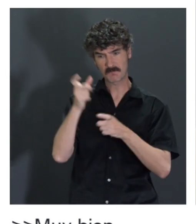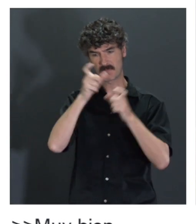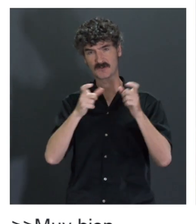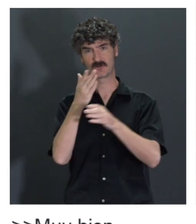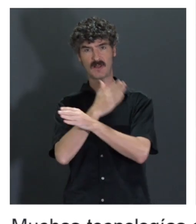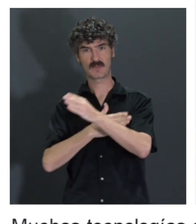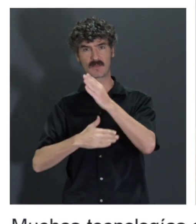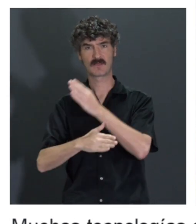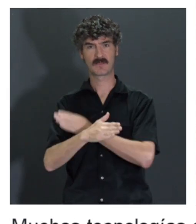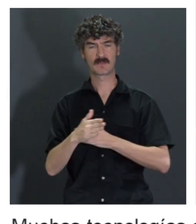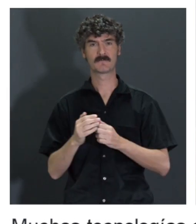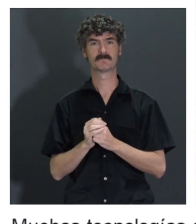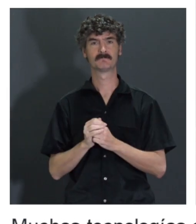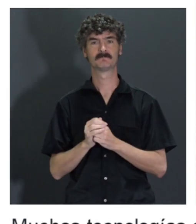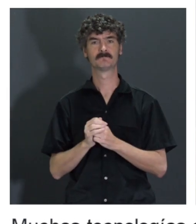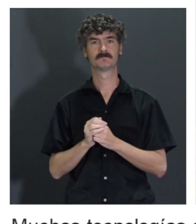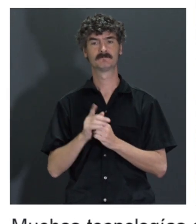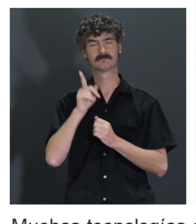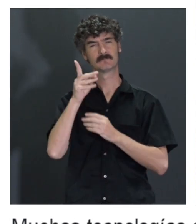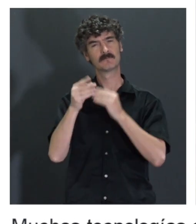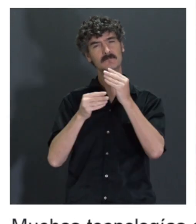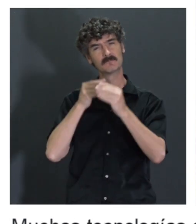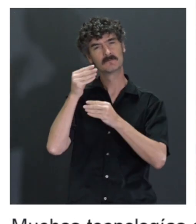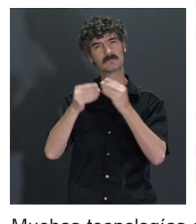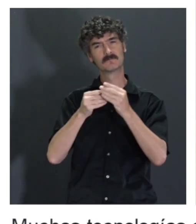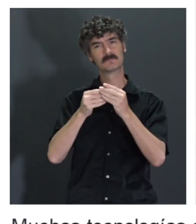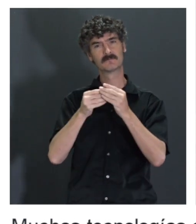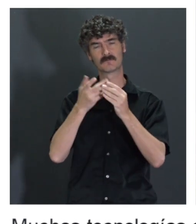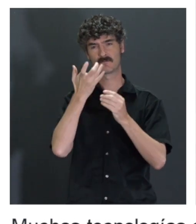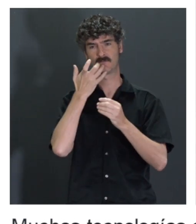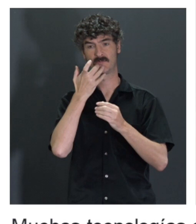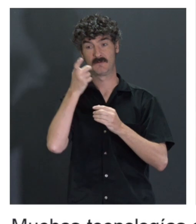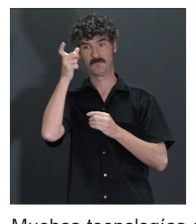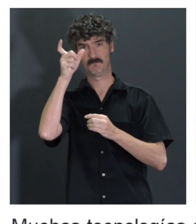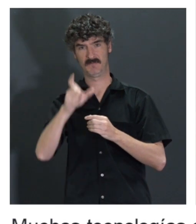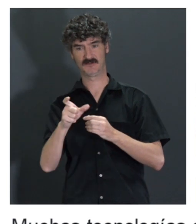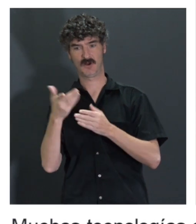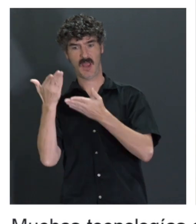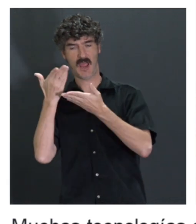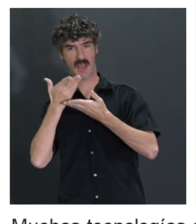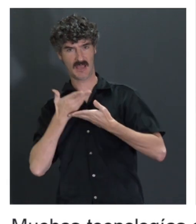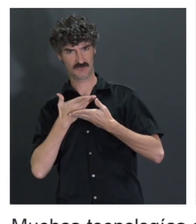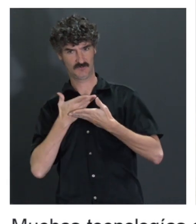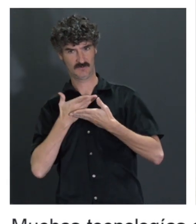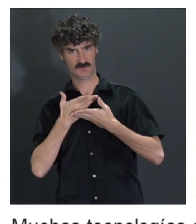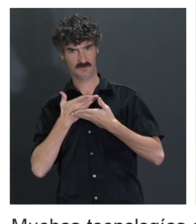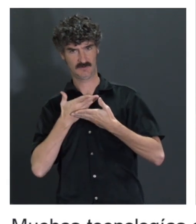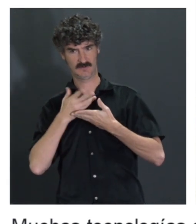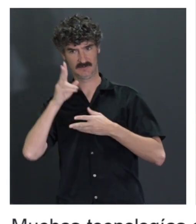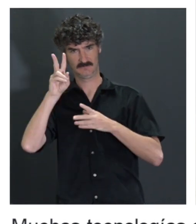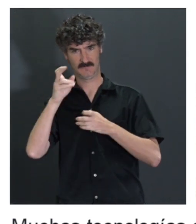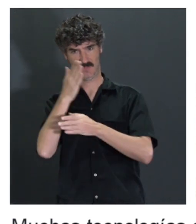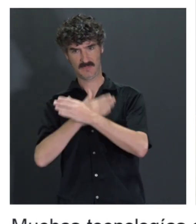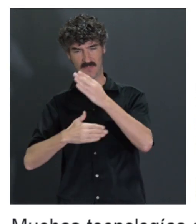se realizan sin contar con estas personas. ¿Vosotros integráis